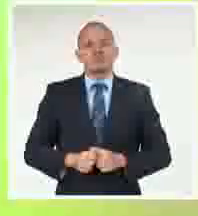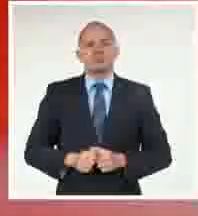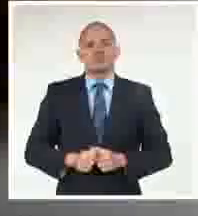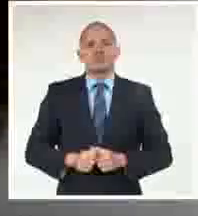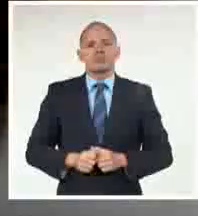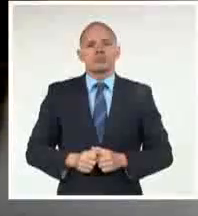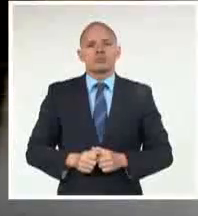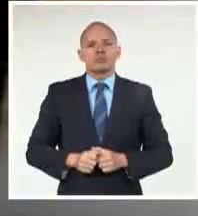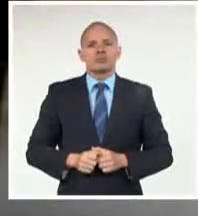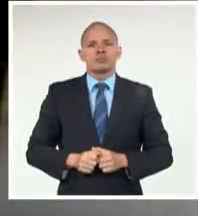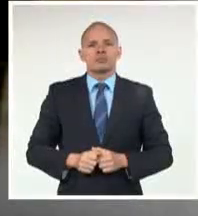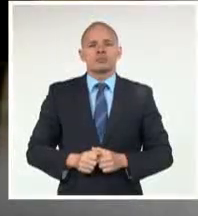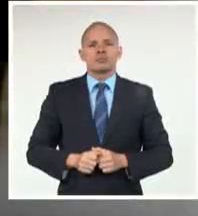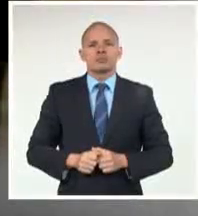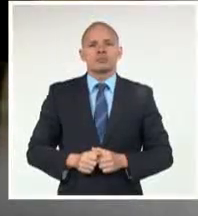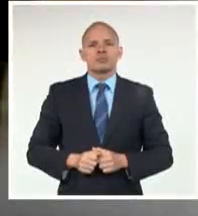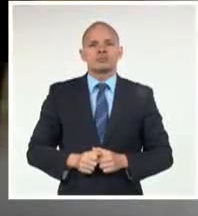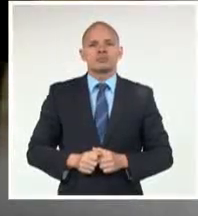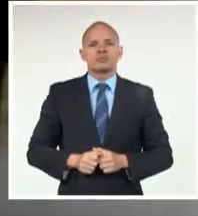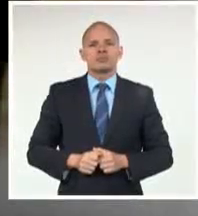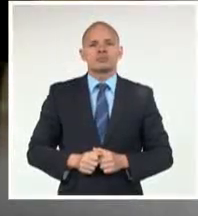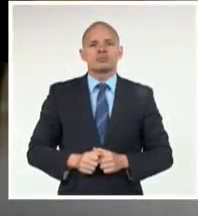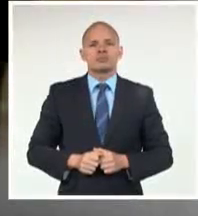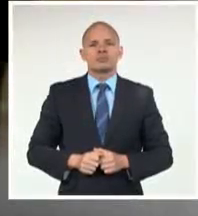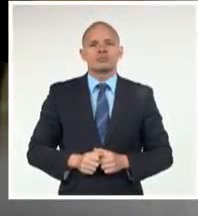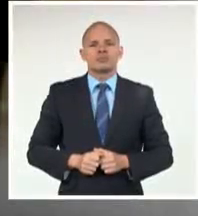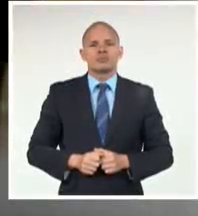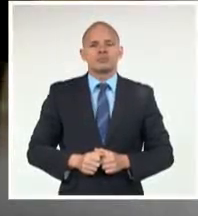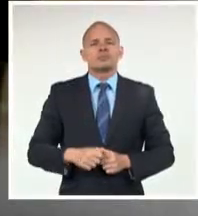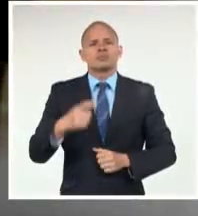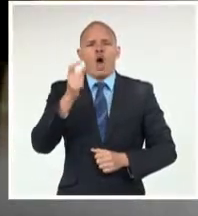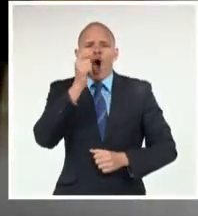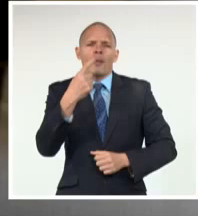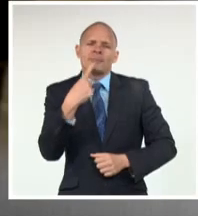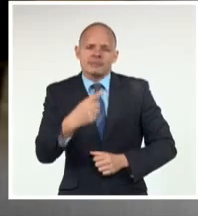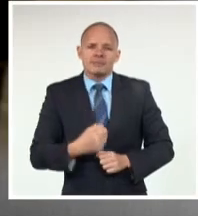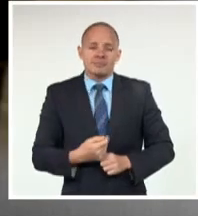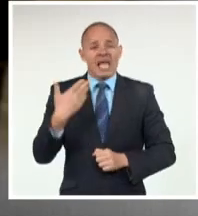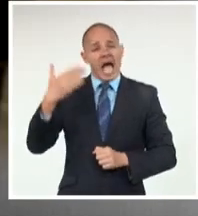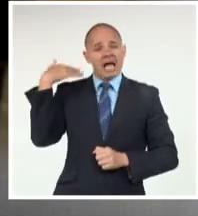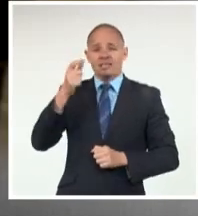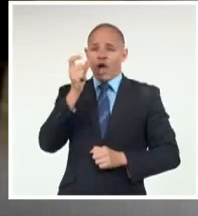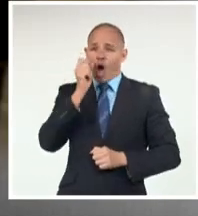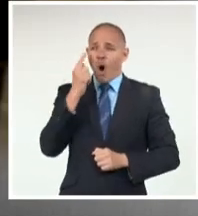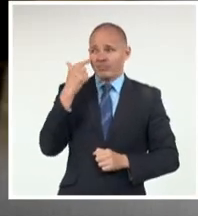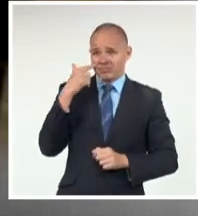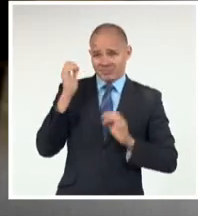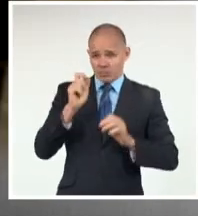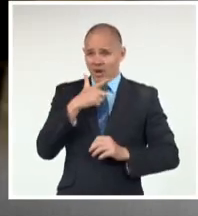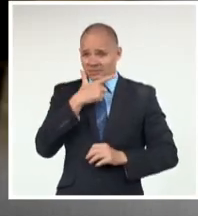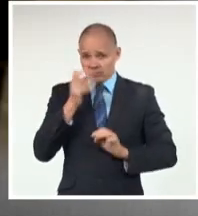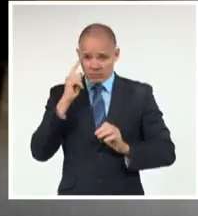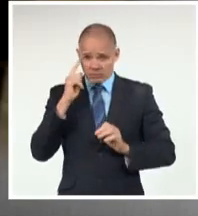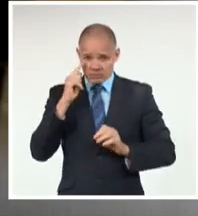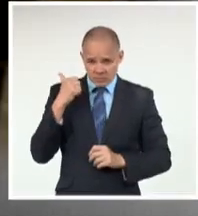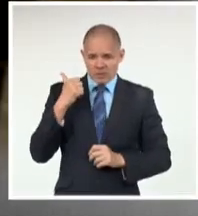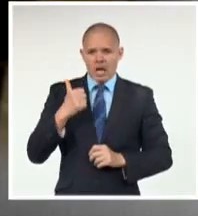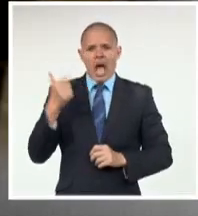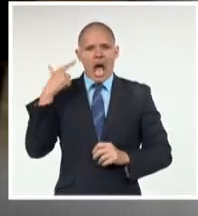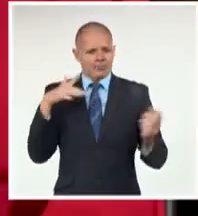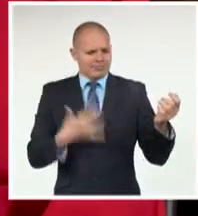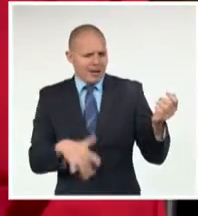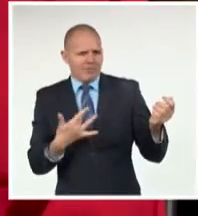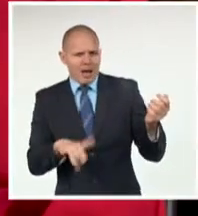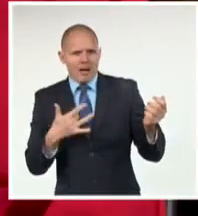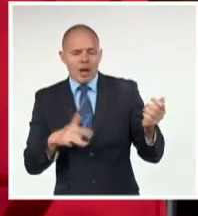El primer arreglo De una canción De Amaury Pérez Lo hice yo también Y así estuve Con Donato Poveda Con